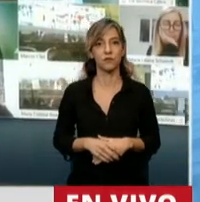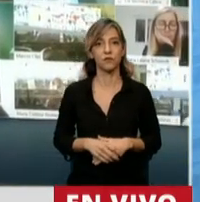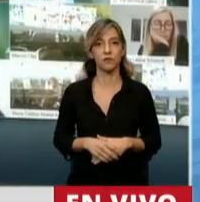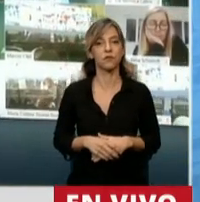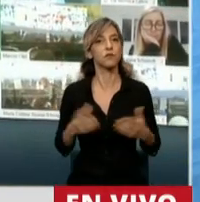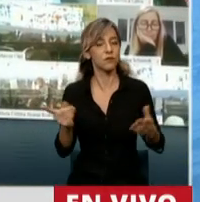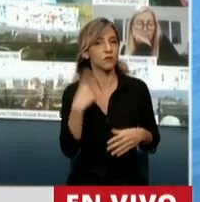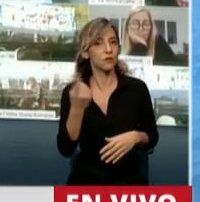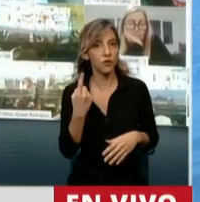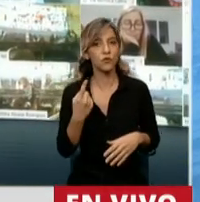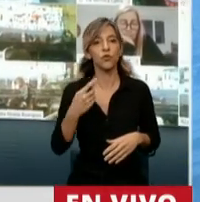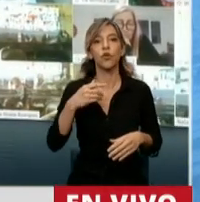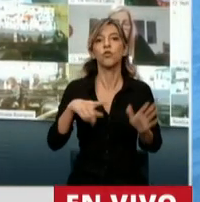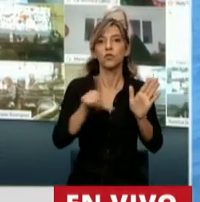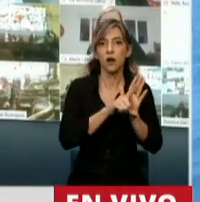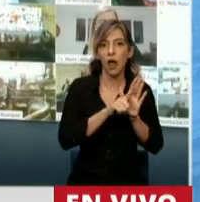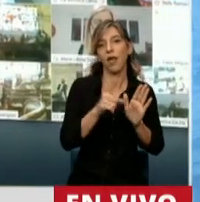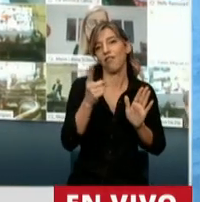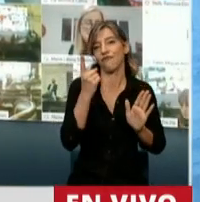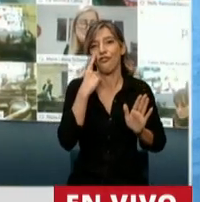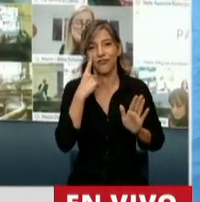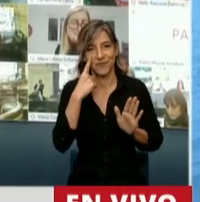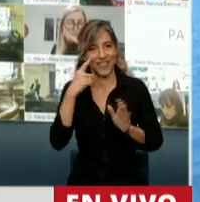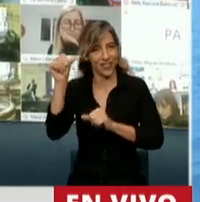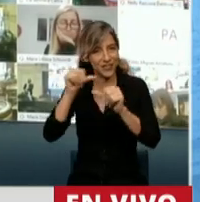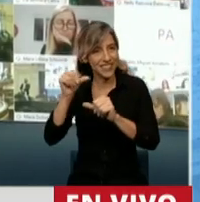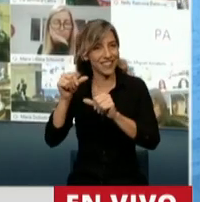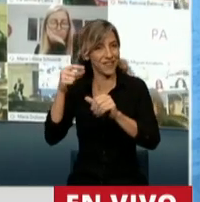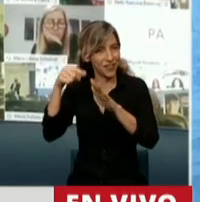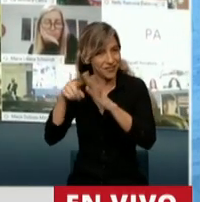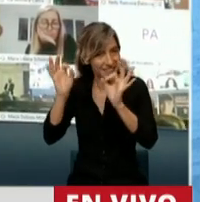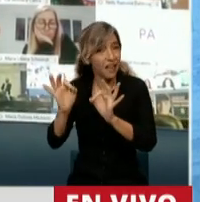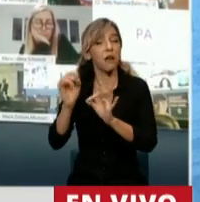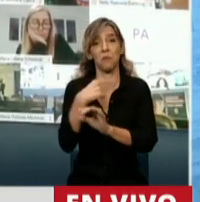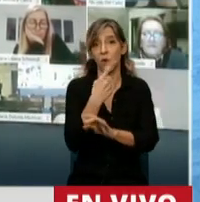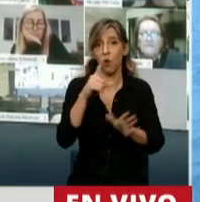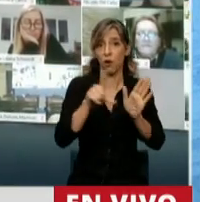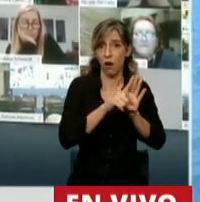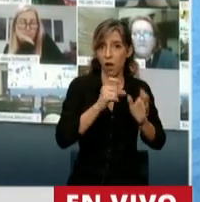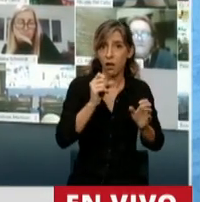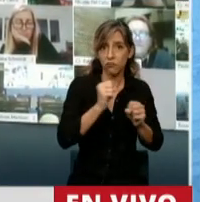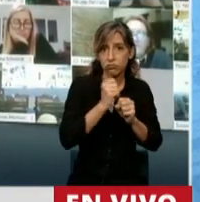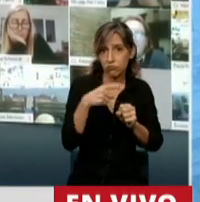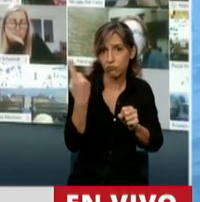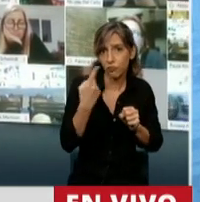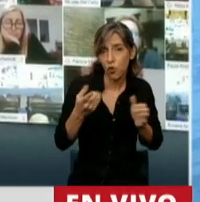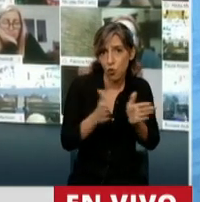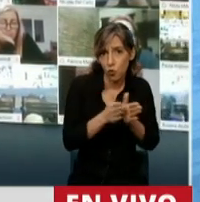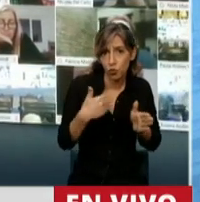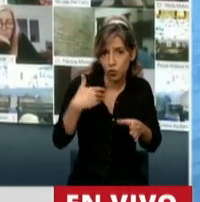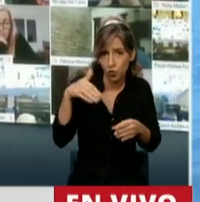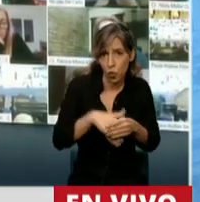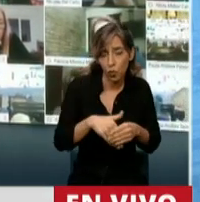Votamos la ley de conocimiento juntos. Ahora me pregunto, y es pregunta retórica, ¿a título de qué